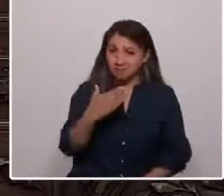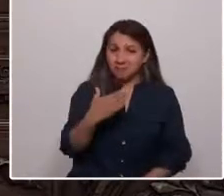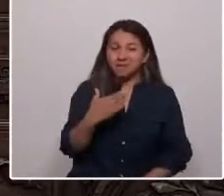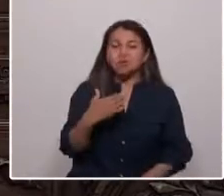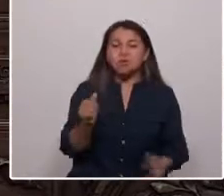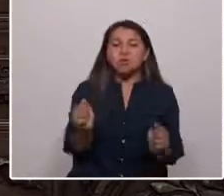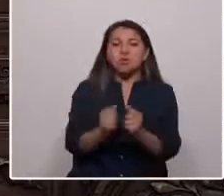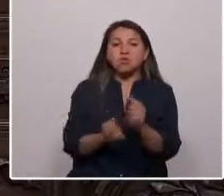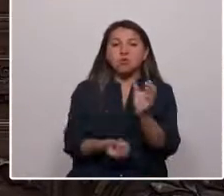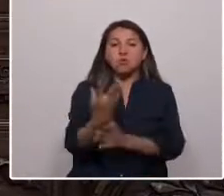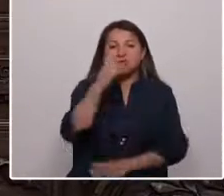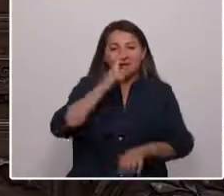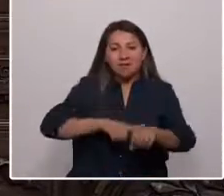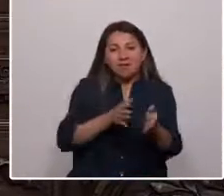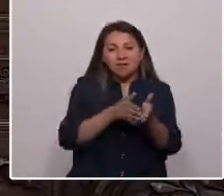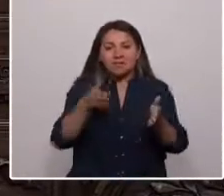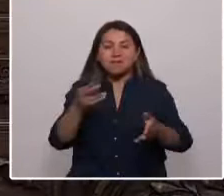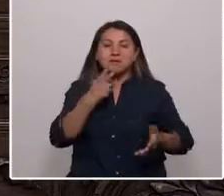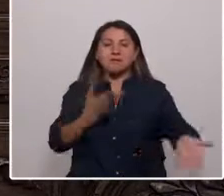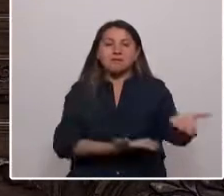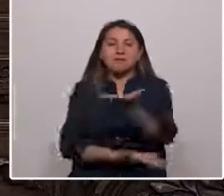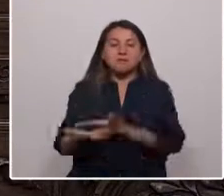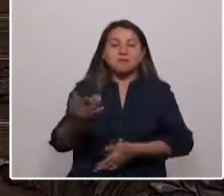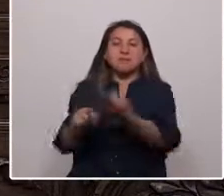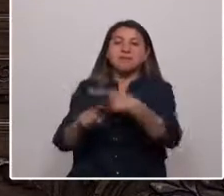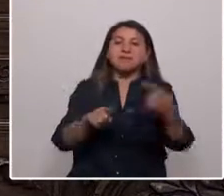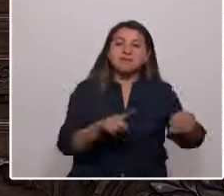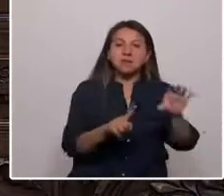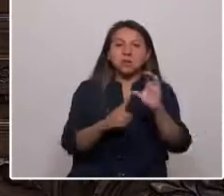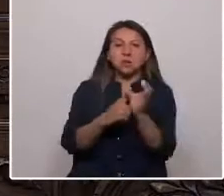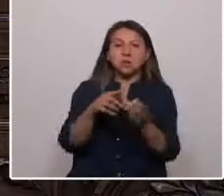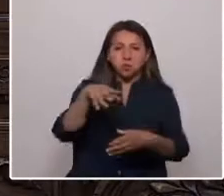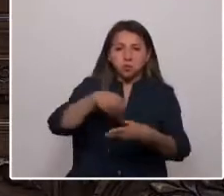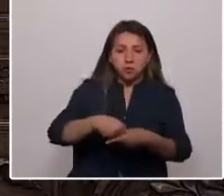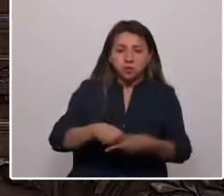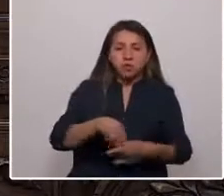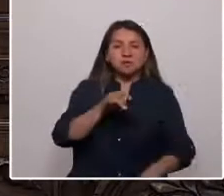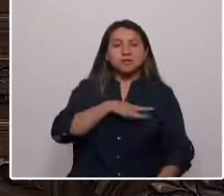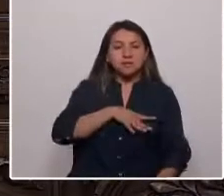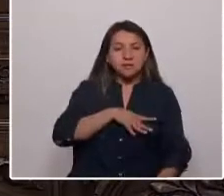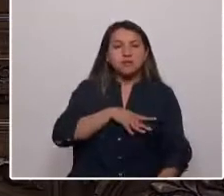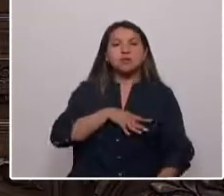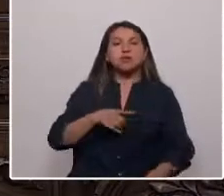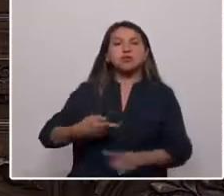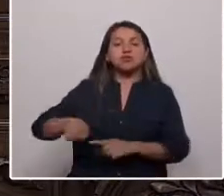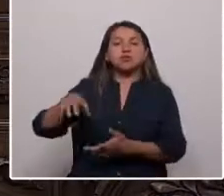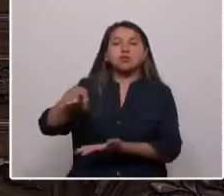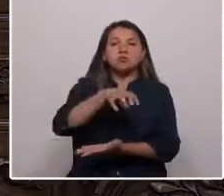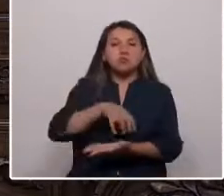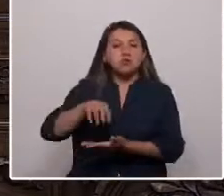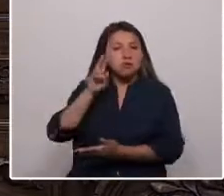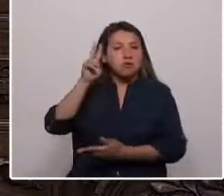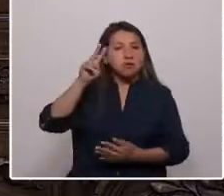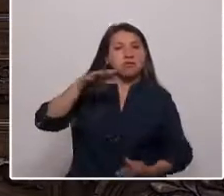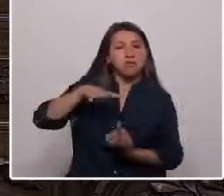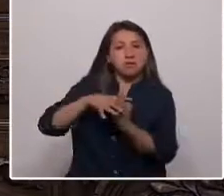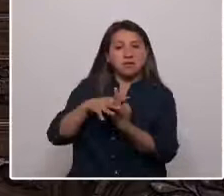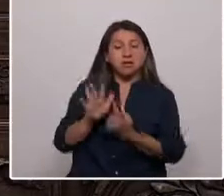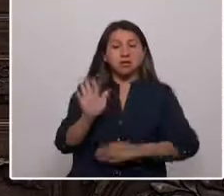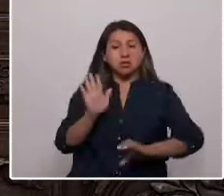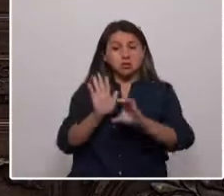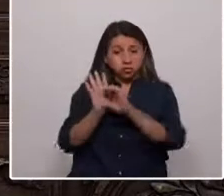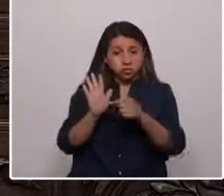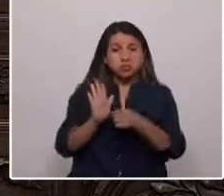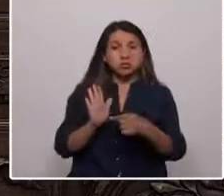una nueva etapa de convivencia desde la interculturalidad entre los chilenos y los pueblos indígenas. Una constitución